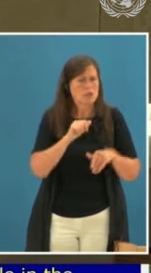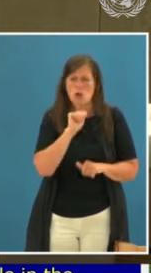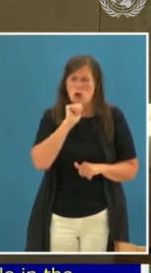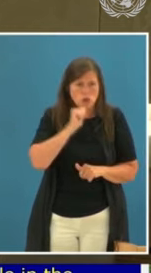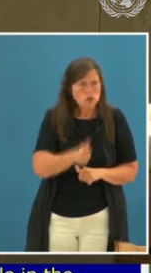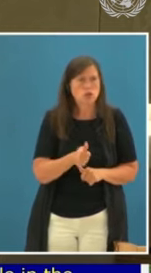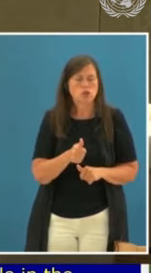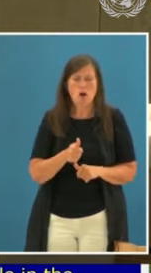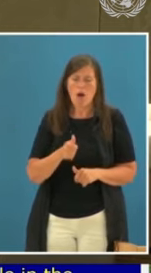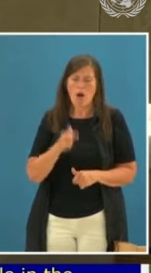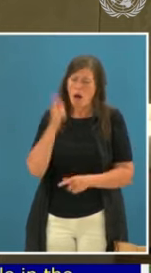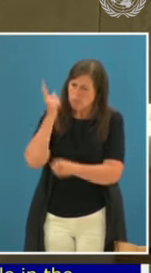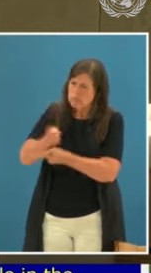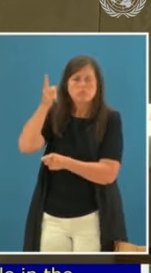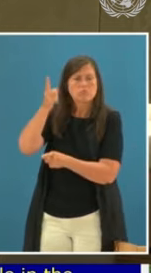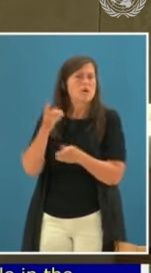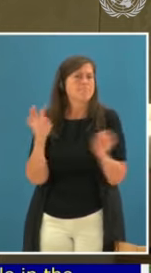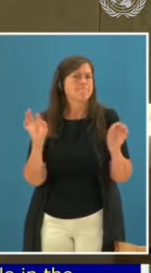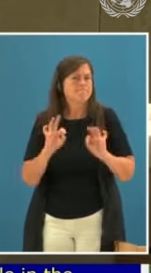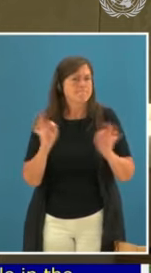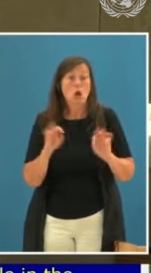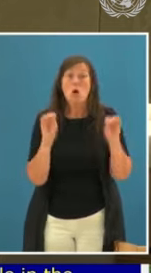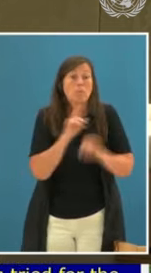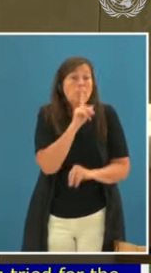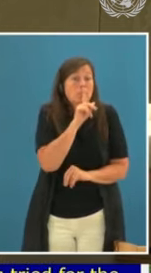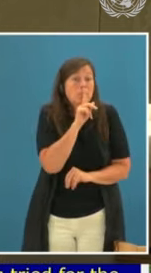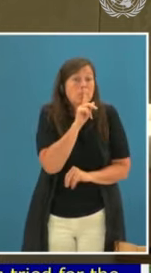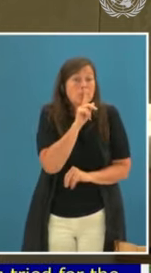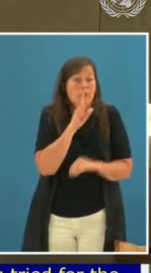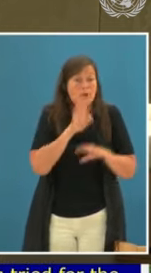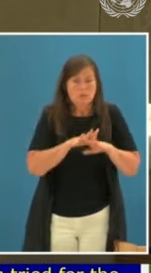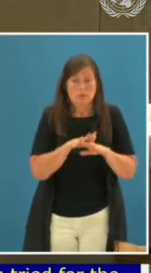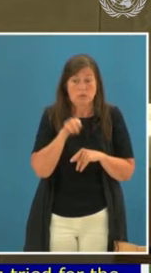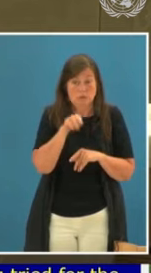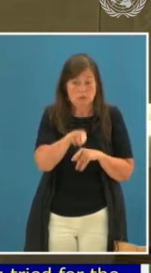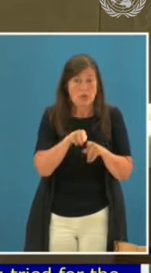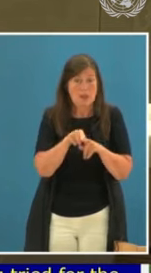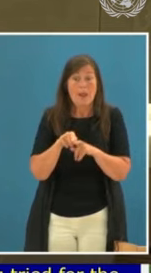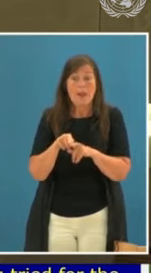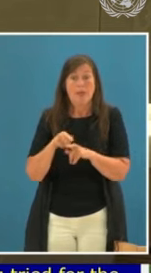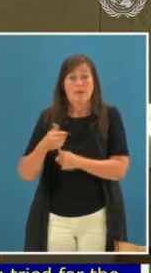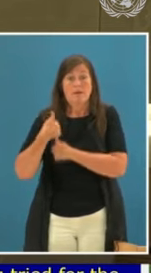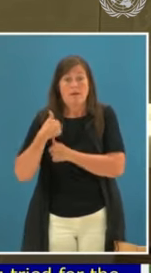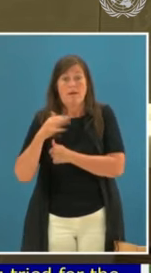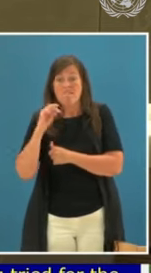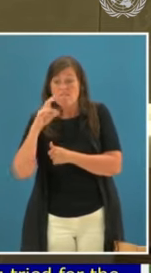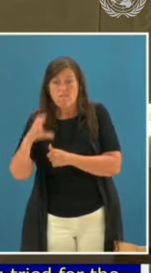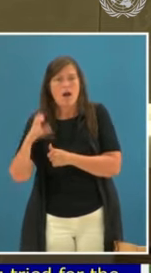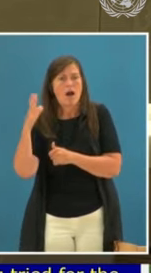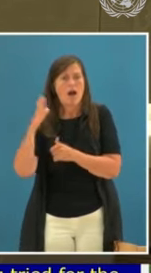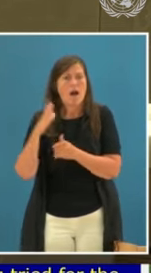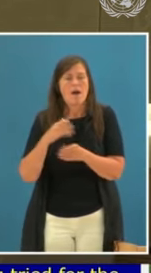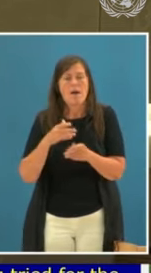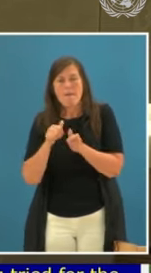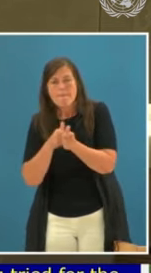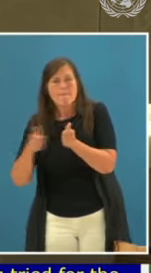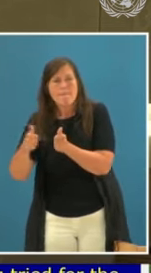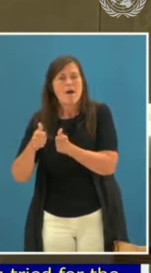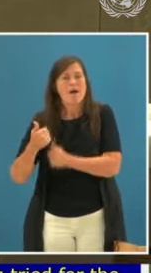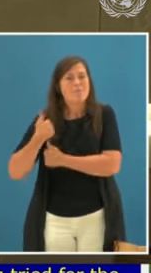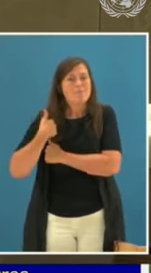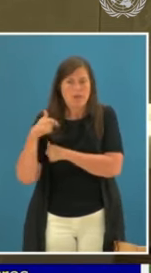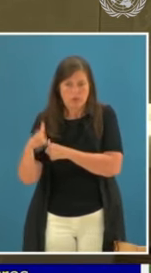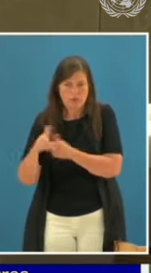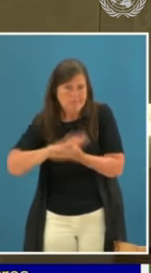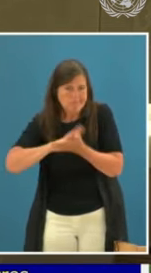pronunciado sobre su posible colaboración con el paramilitarismo. La Corte Penal Internacional determinó que existe fundamento para creer que se han cometido